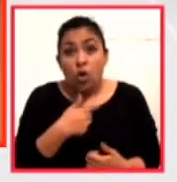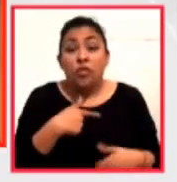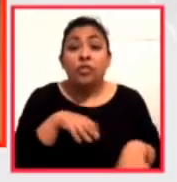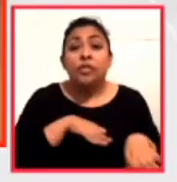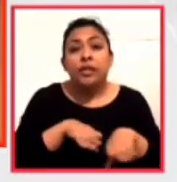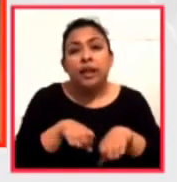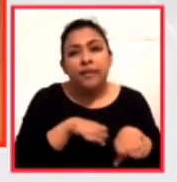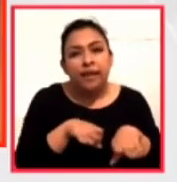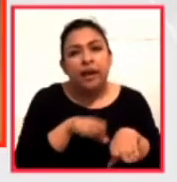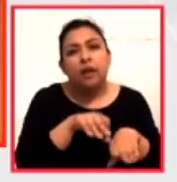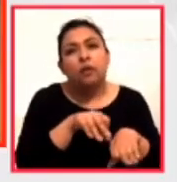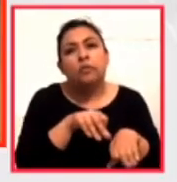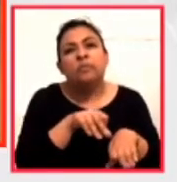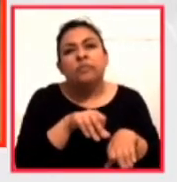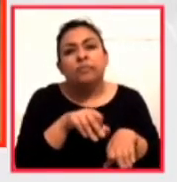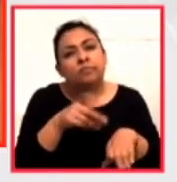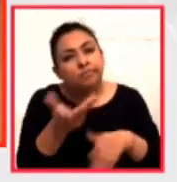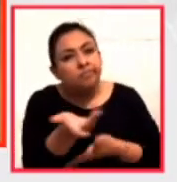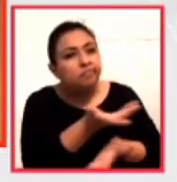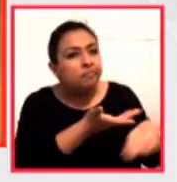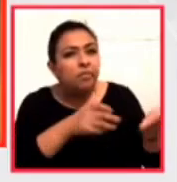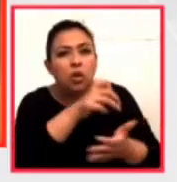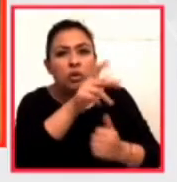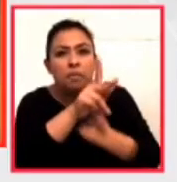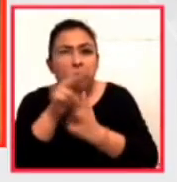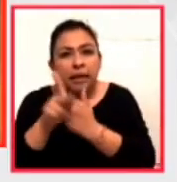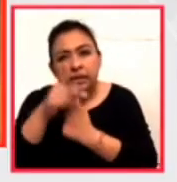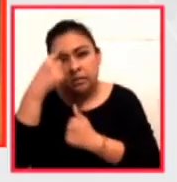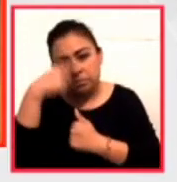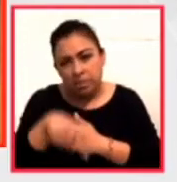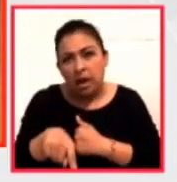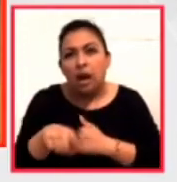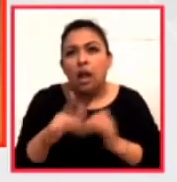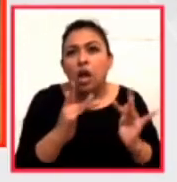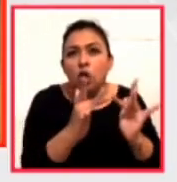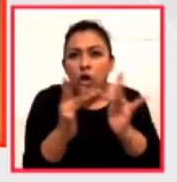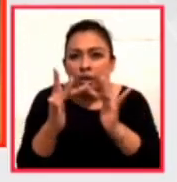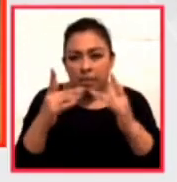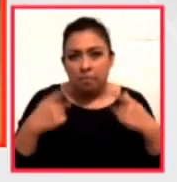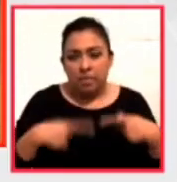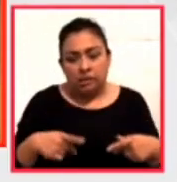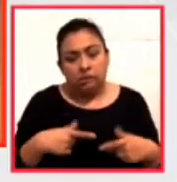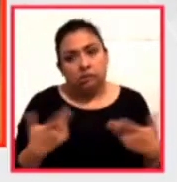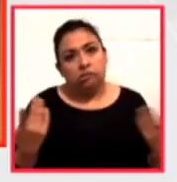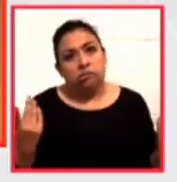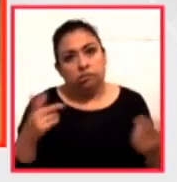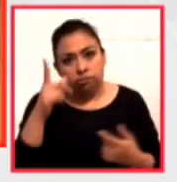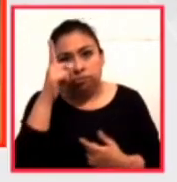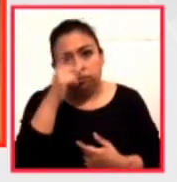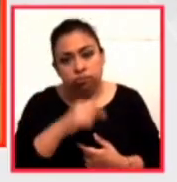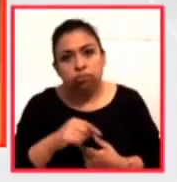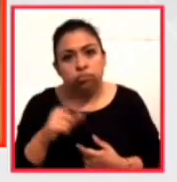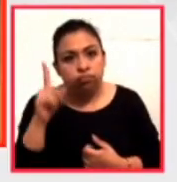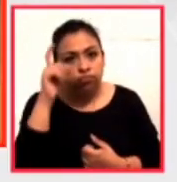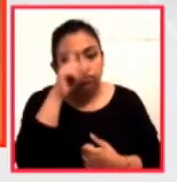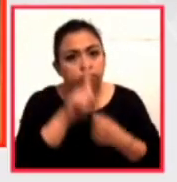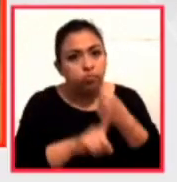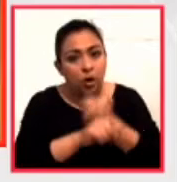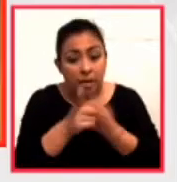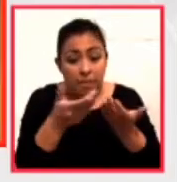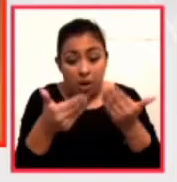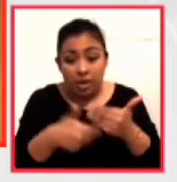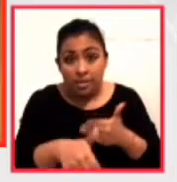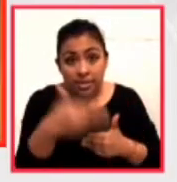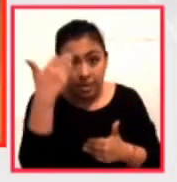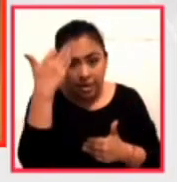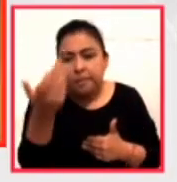en, haciendo intercambio con otros países para poder conectar artistas. Es un problema. Entonces realmente durante este tiempo lo que